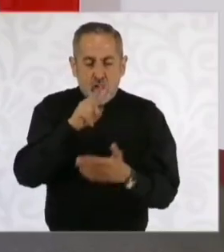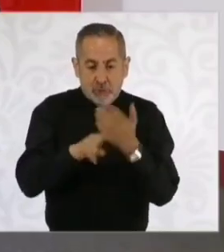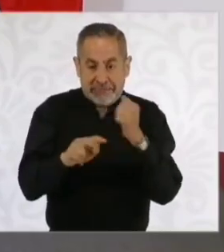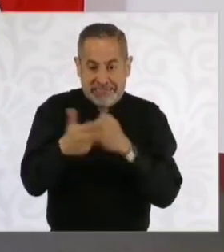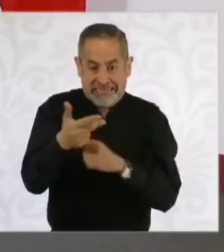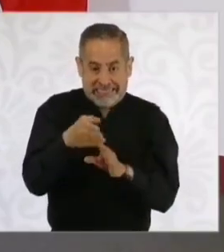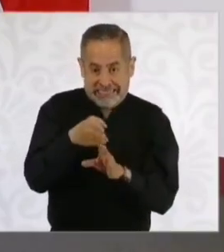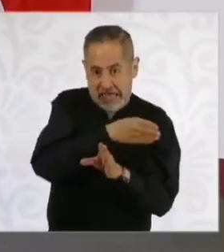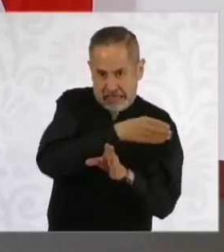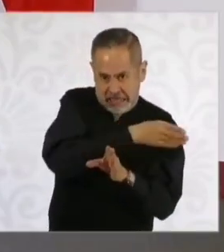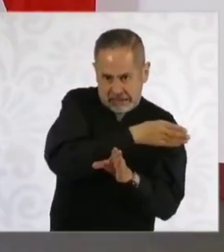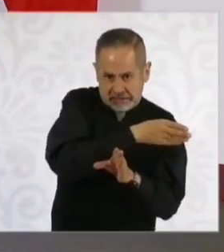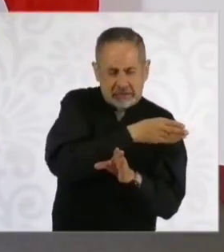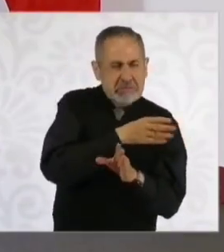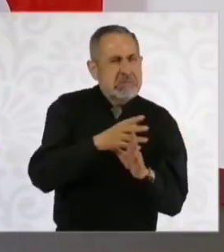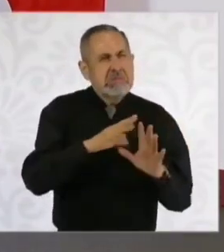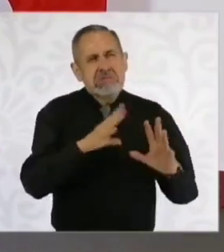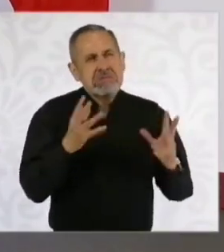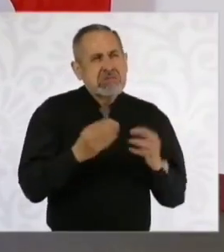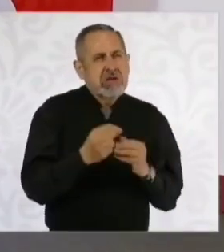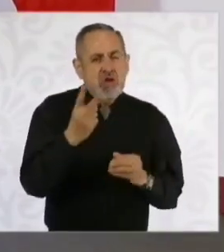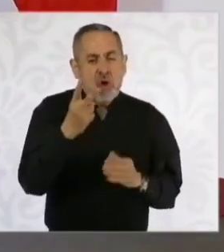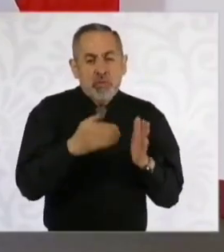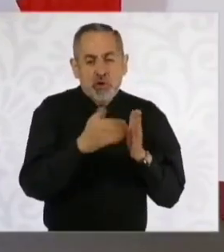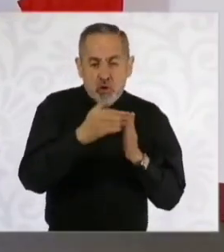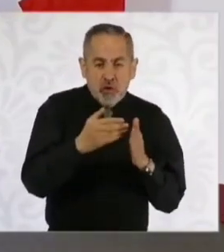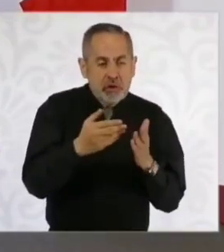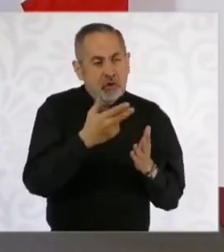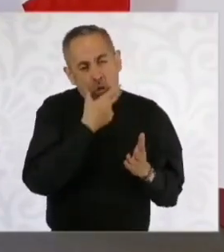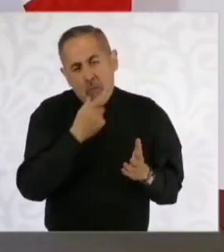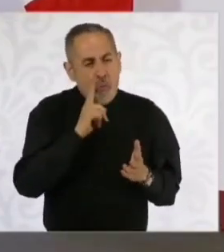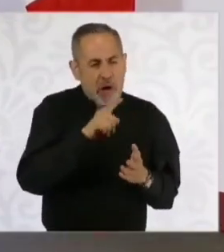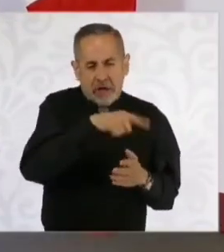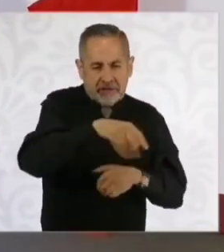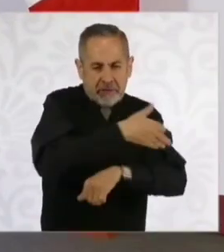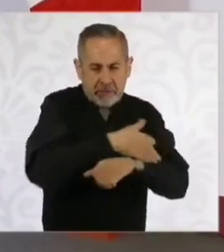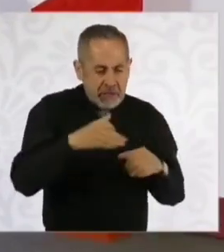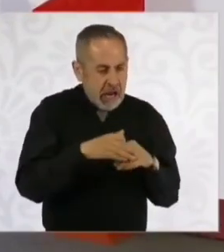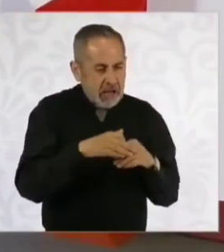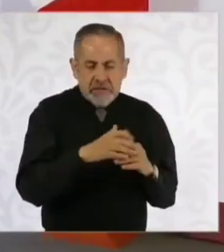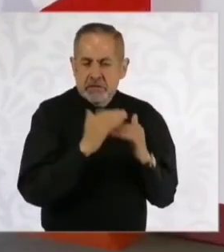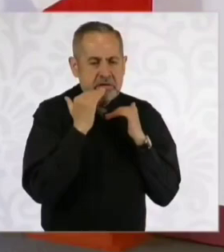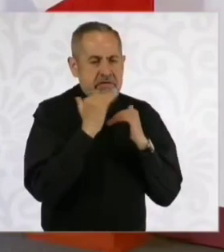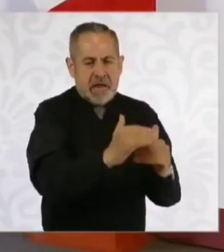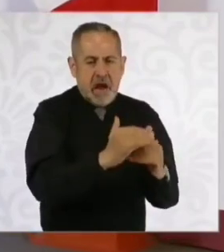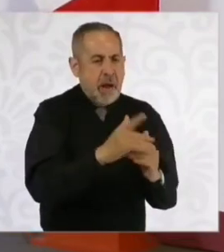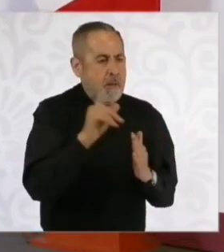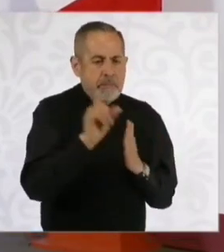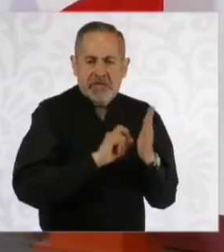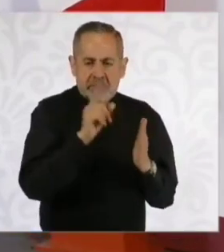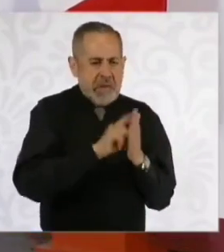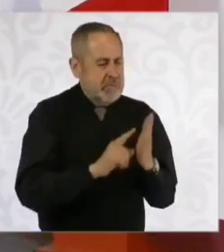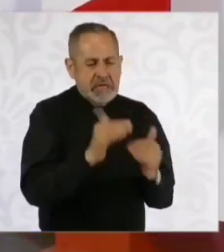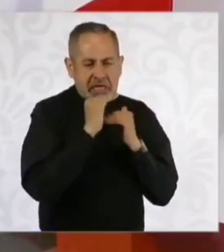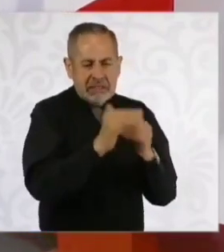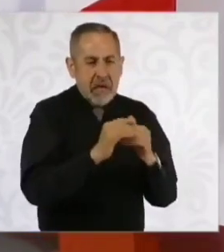a dos millones de ellos o ellas, se les congela la mensualidad,